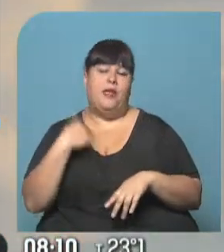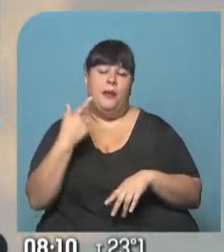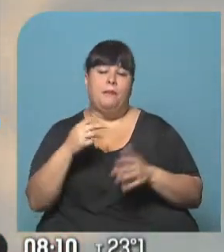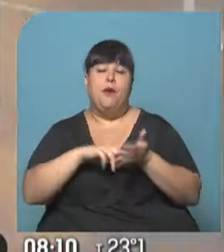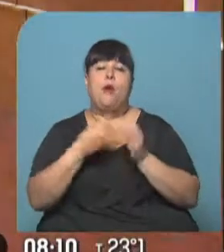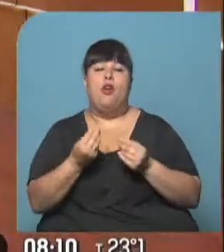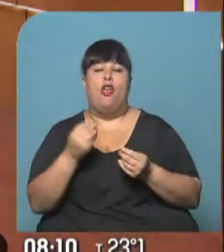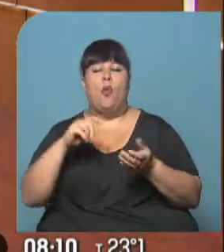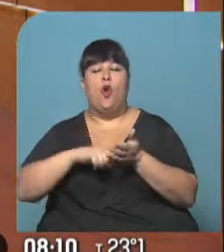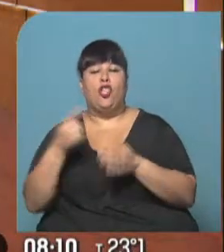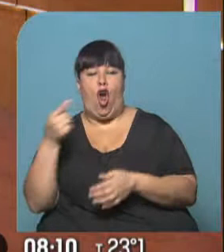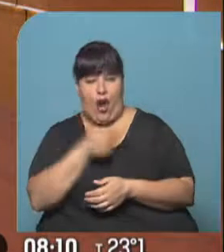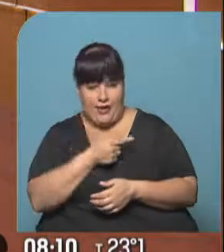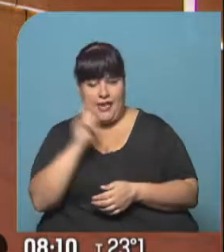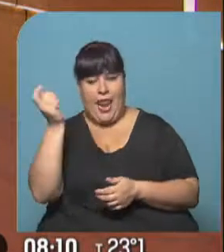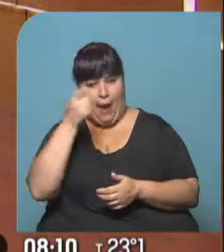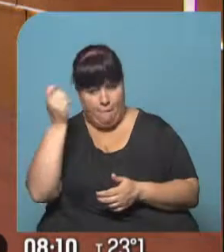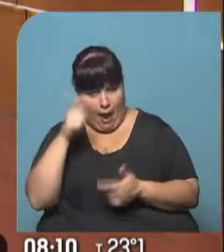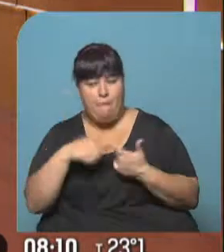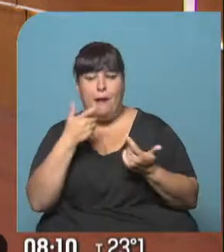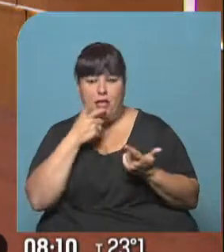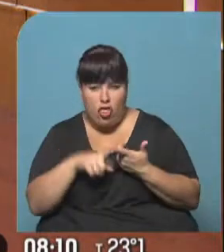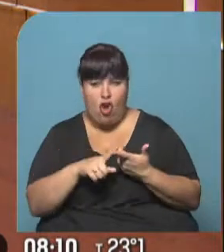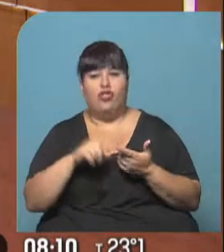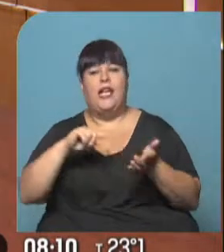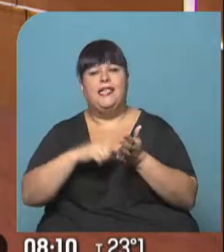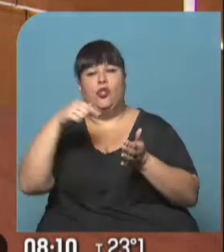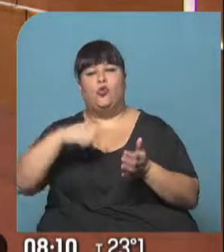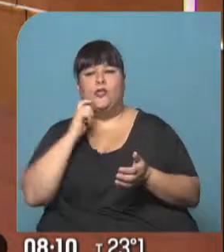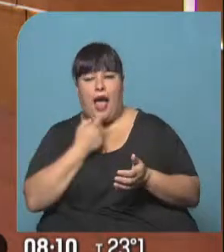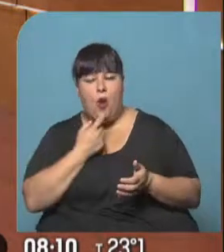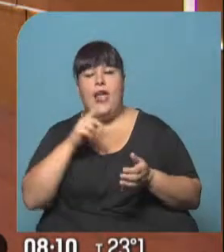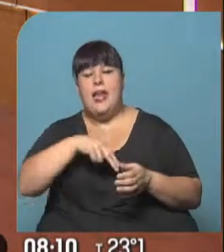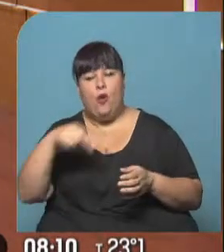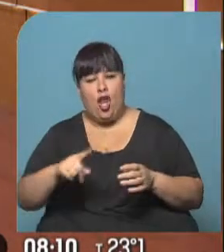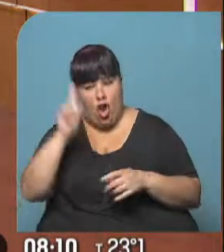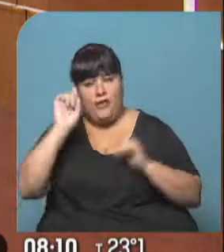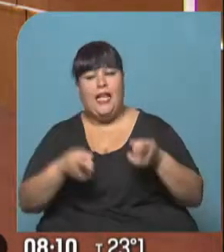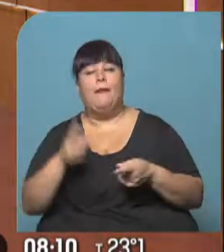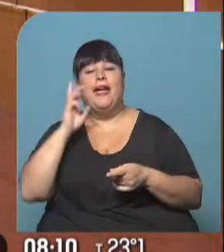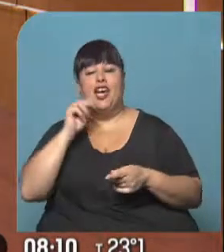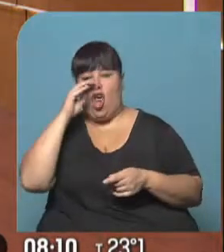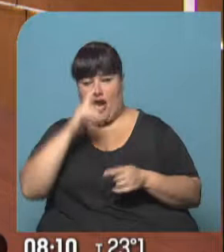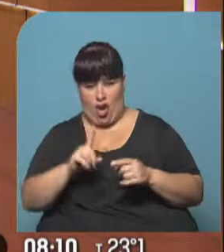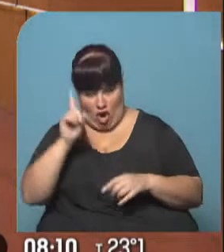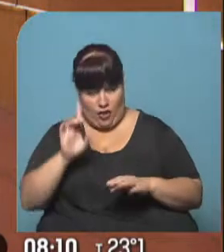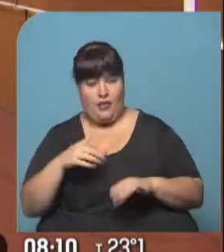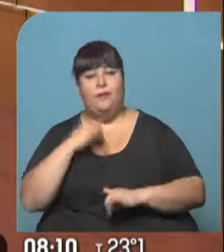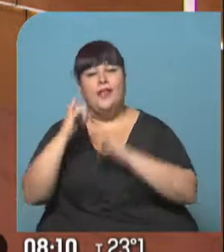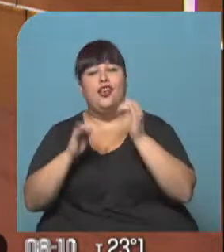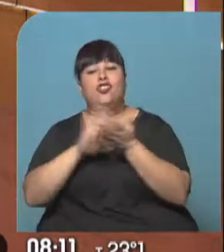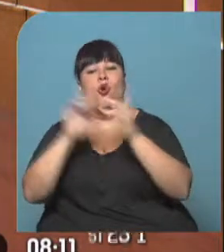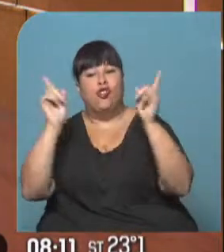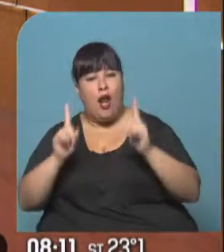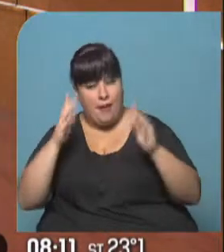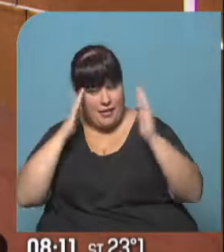afectar principalmente el oeste de la provincia de Buenos Aires, La Pampa, Mendoza, centro y sur de San Luis, norte de Neuquén y también el norte de Río Negro. Cuando hablamos de